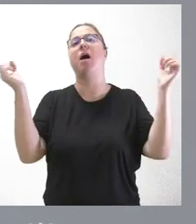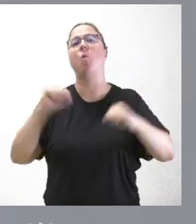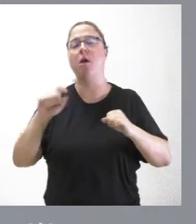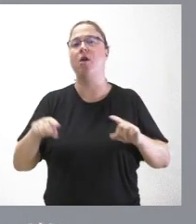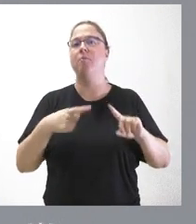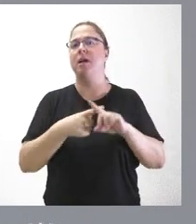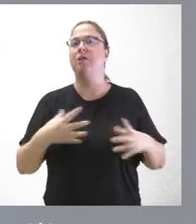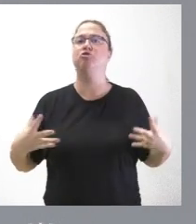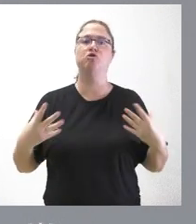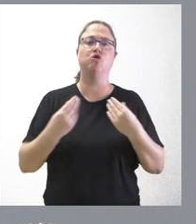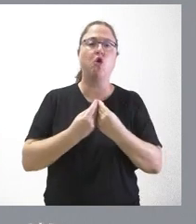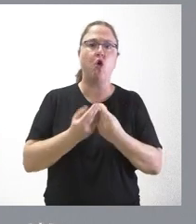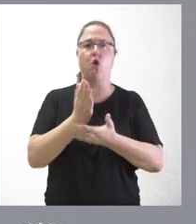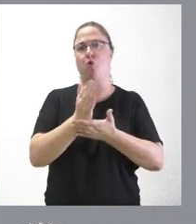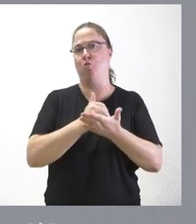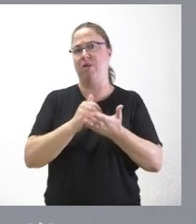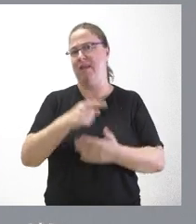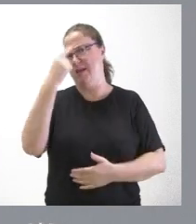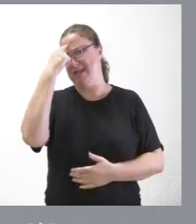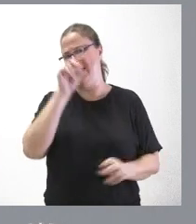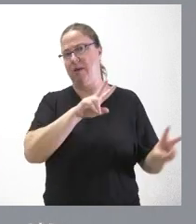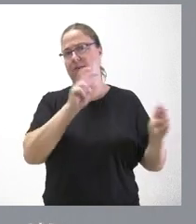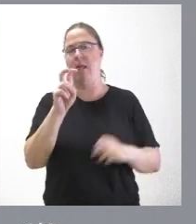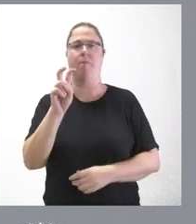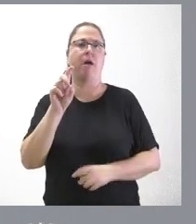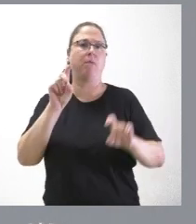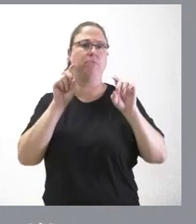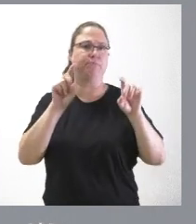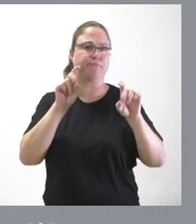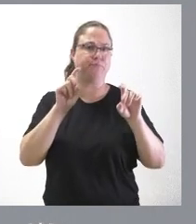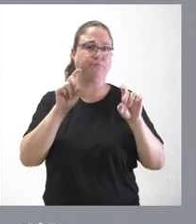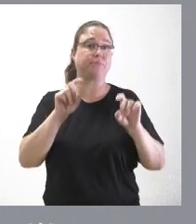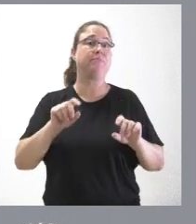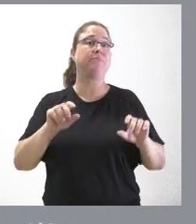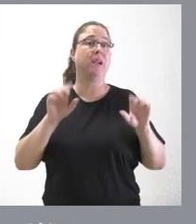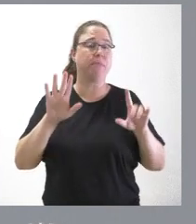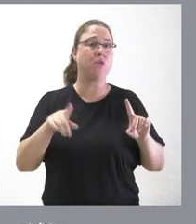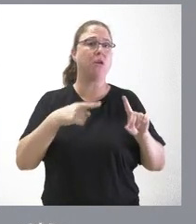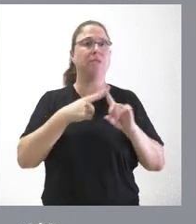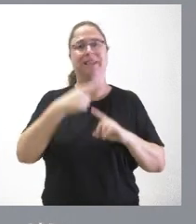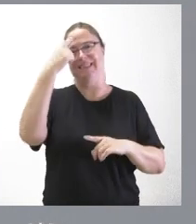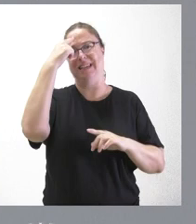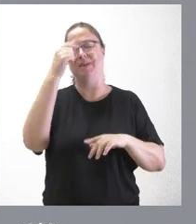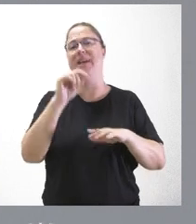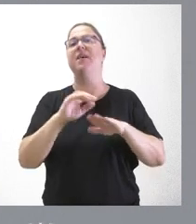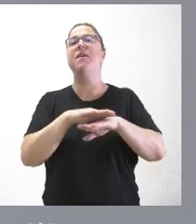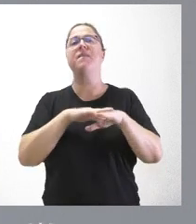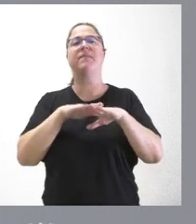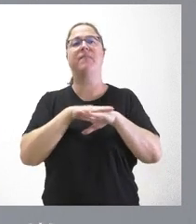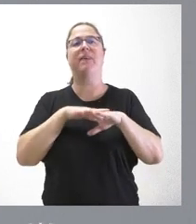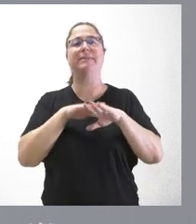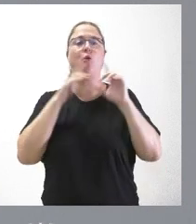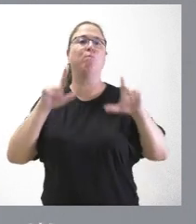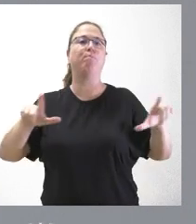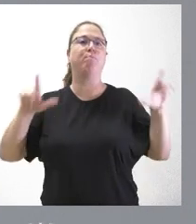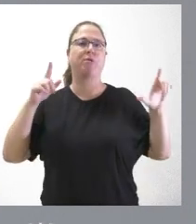comunidades autónomas que saben mucho de materia de educación, porque tenemos esta competencia, pero contando también con el criterio básico de que los protagonistas de la educación son